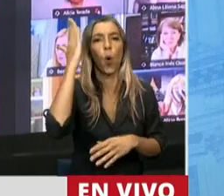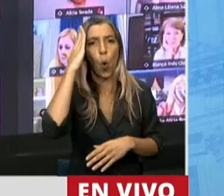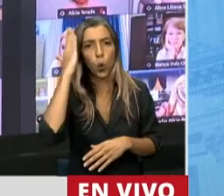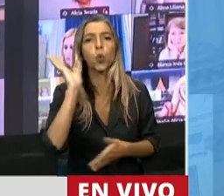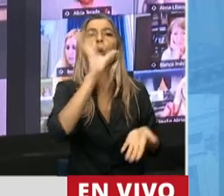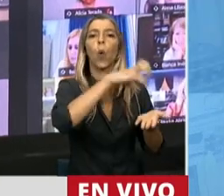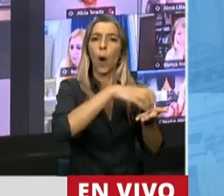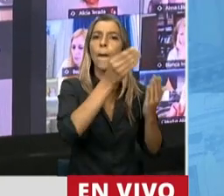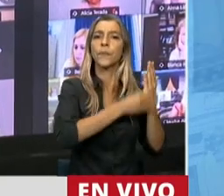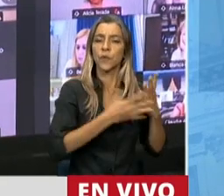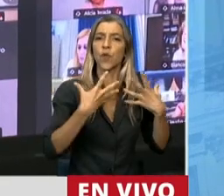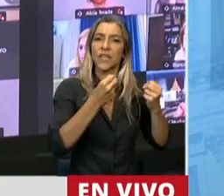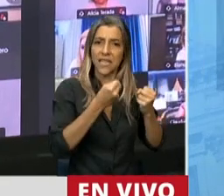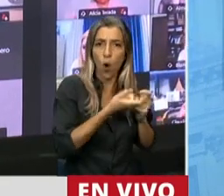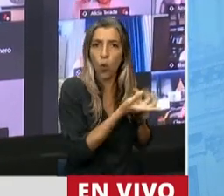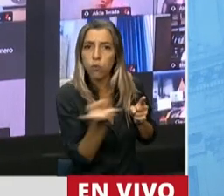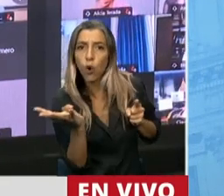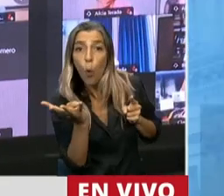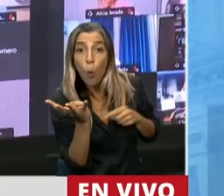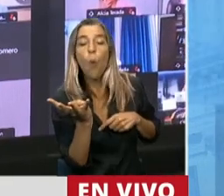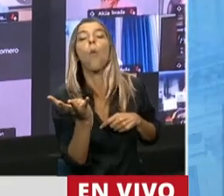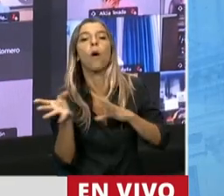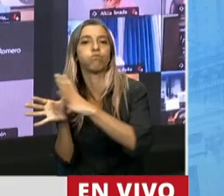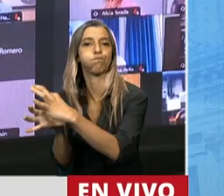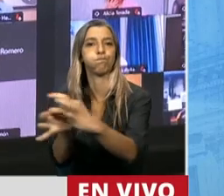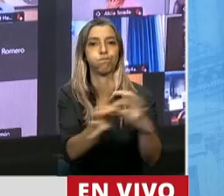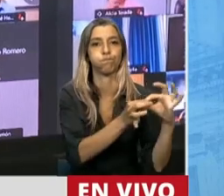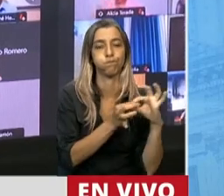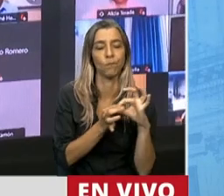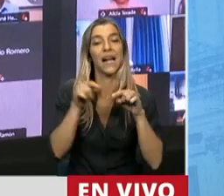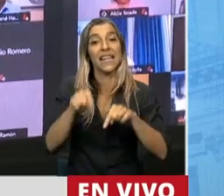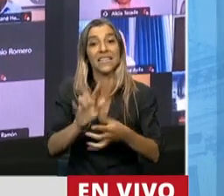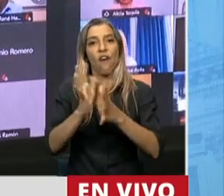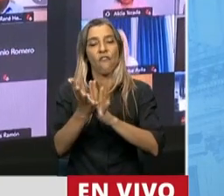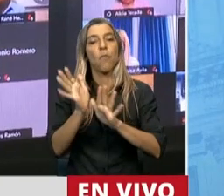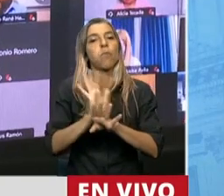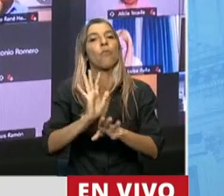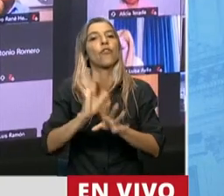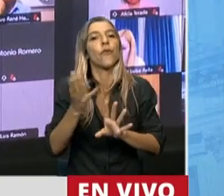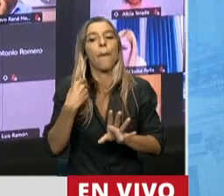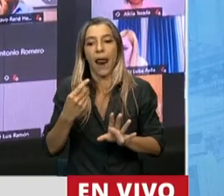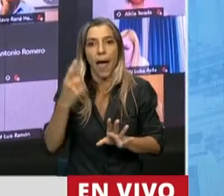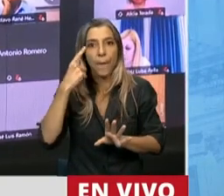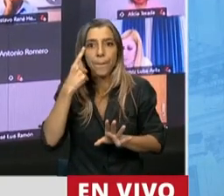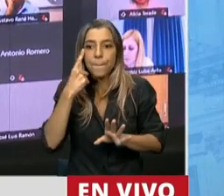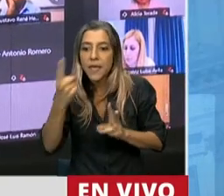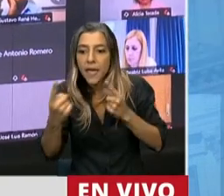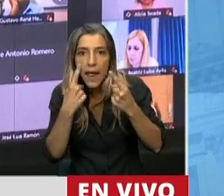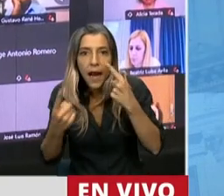una política pública que mire de manera integral lo que les pasa a nuestros niños y nuestros jóvenes.